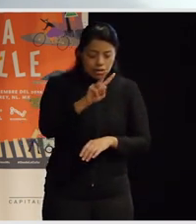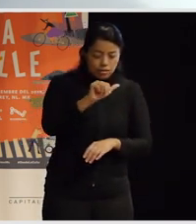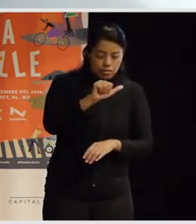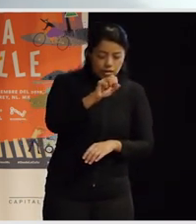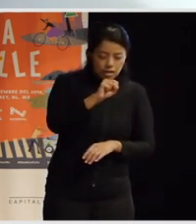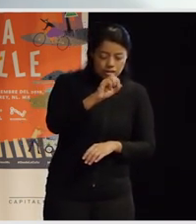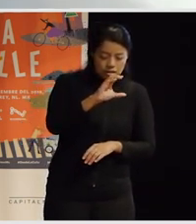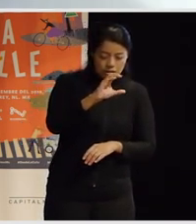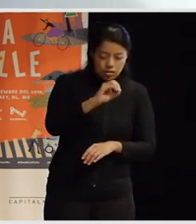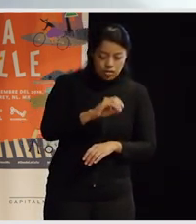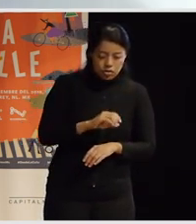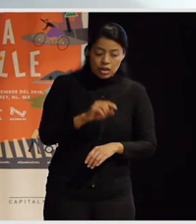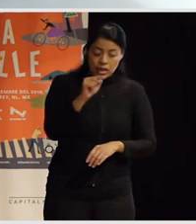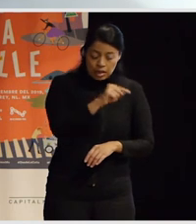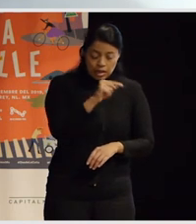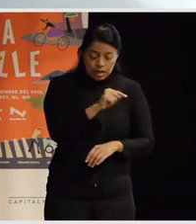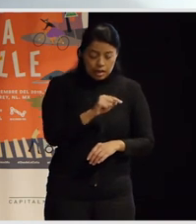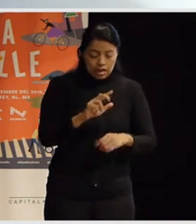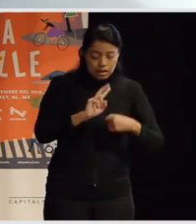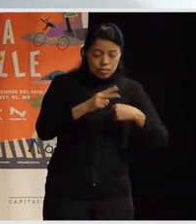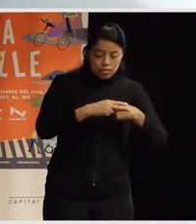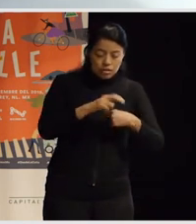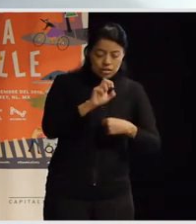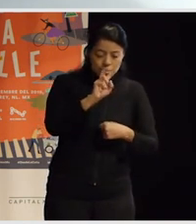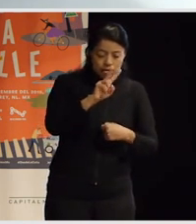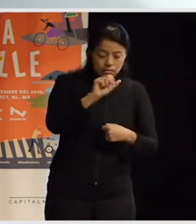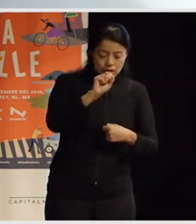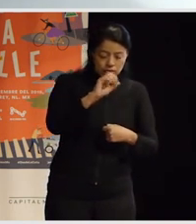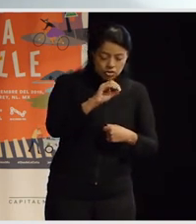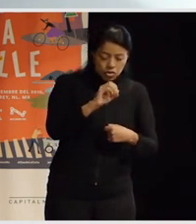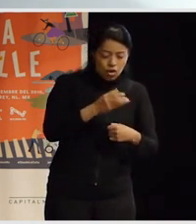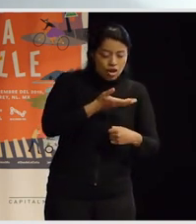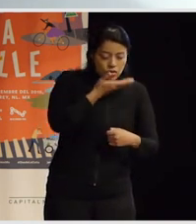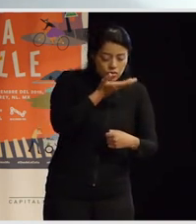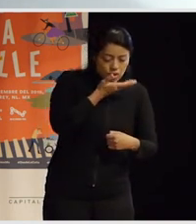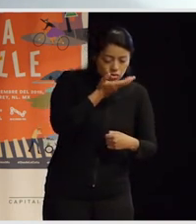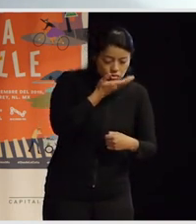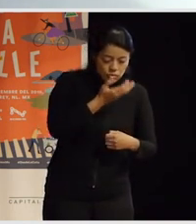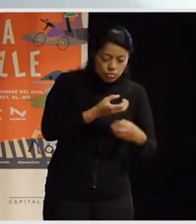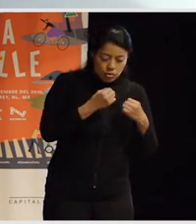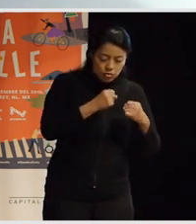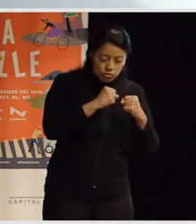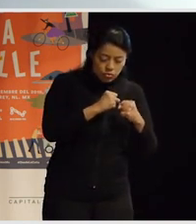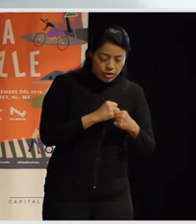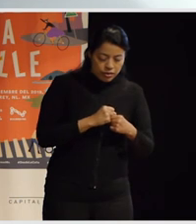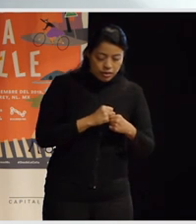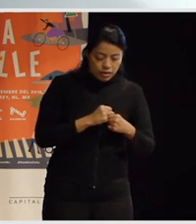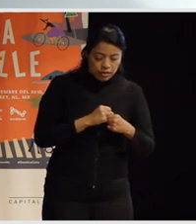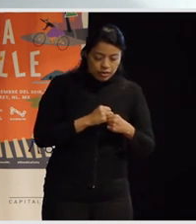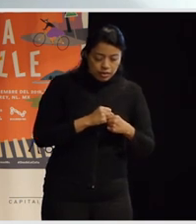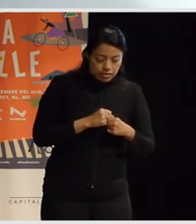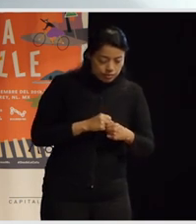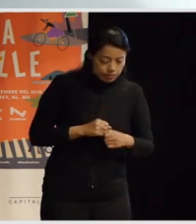español en el país vasco por ejemplo hay una tradición de lucha feminista muy fuerte y eso tiene un